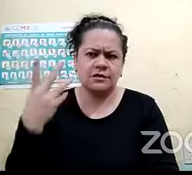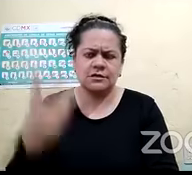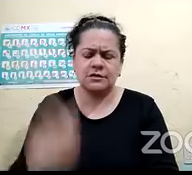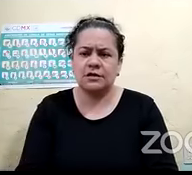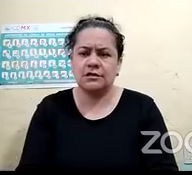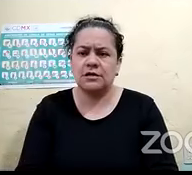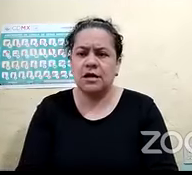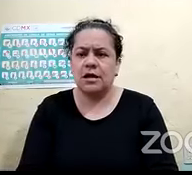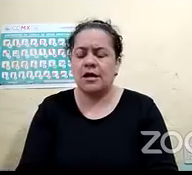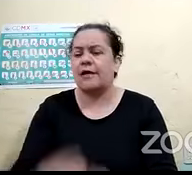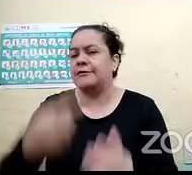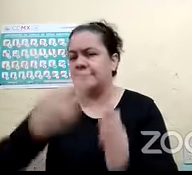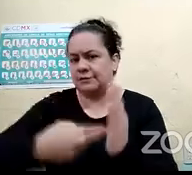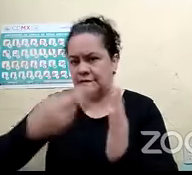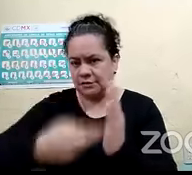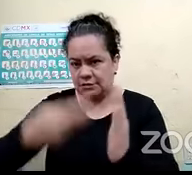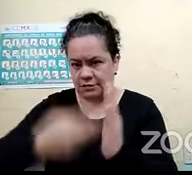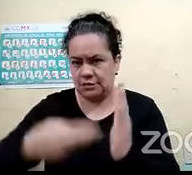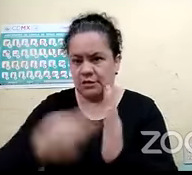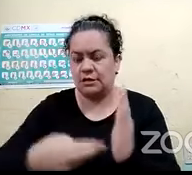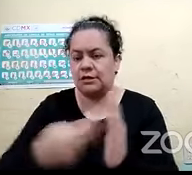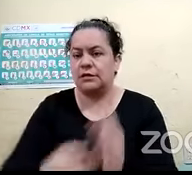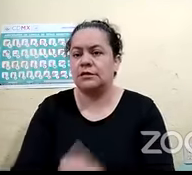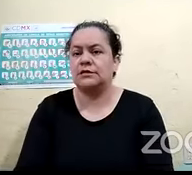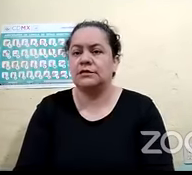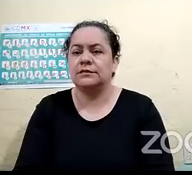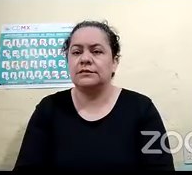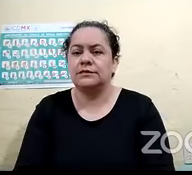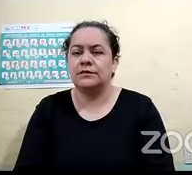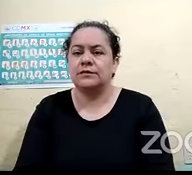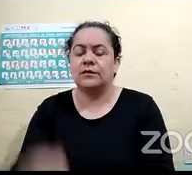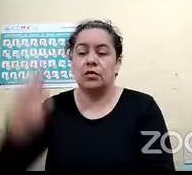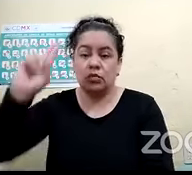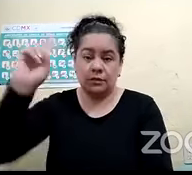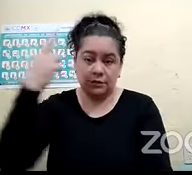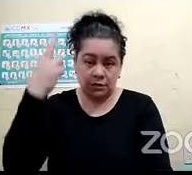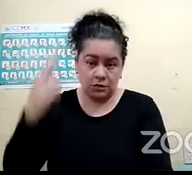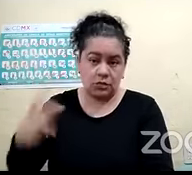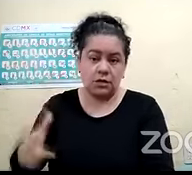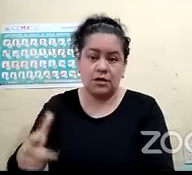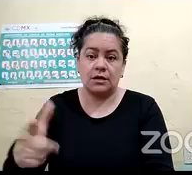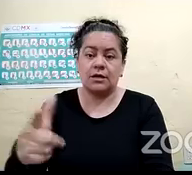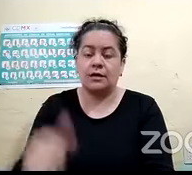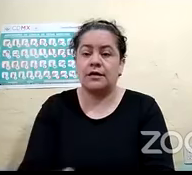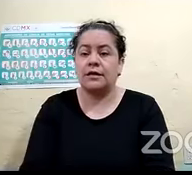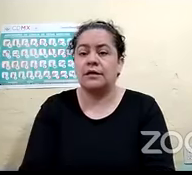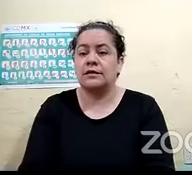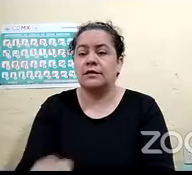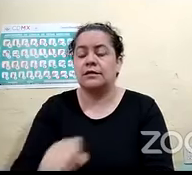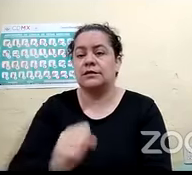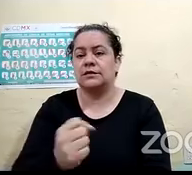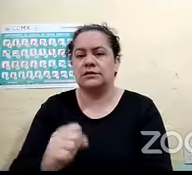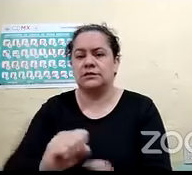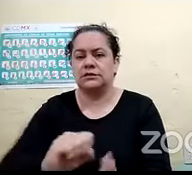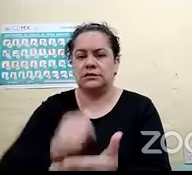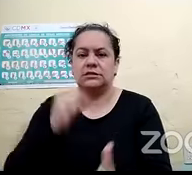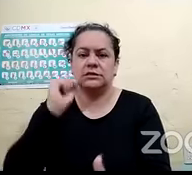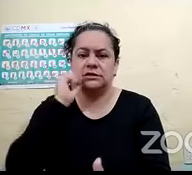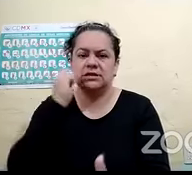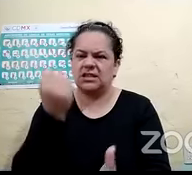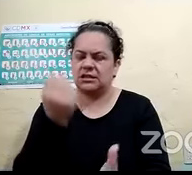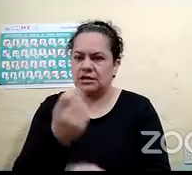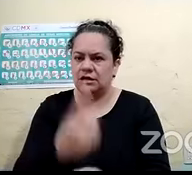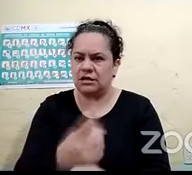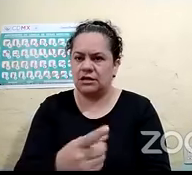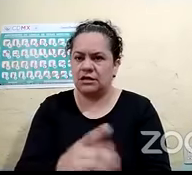sensibilización en diversas instituciones como la Universidad de Guadalajara, la Secretaría de Cultura de Guadalajara, la Universidad del Valle de